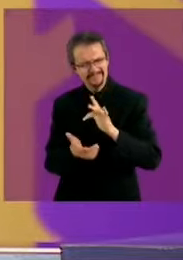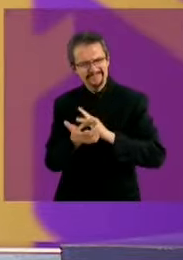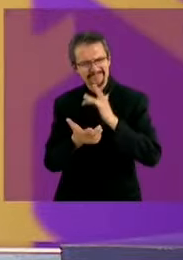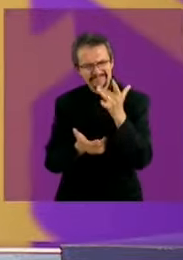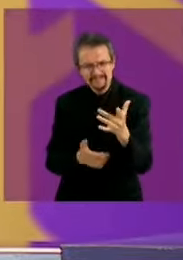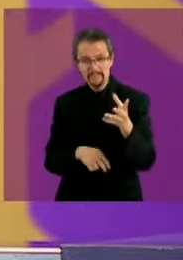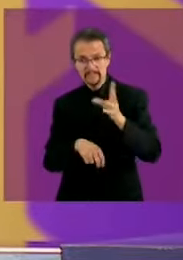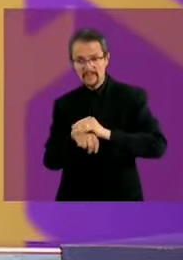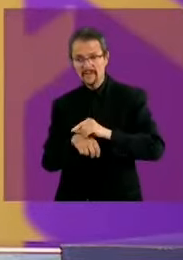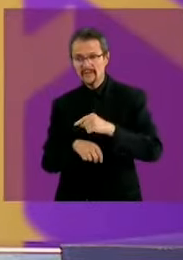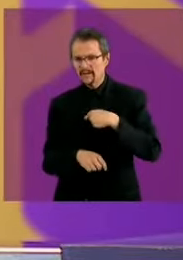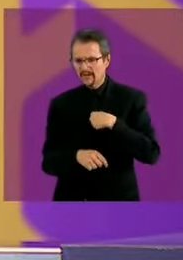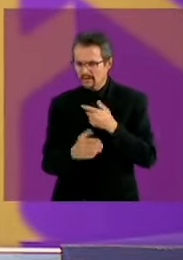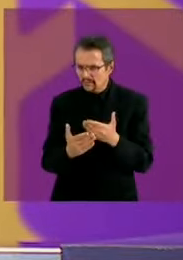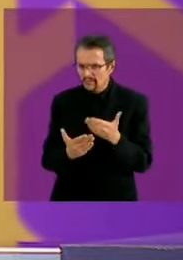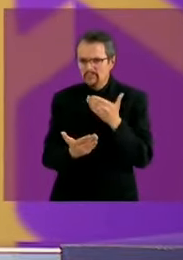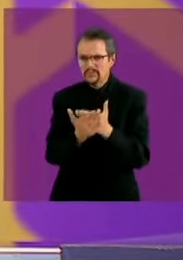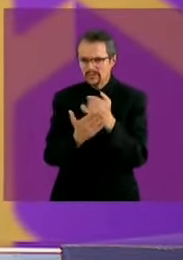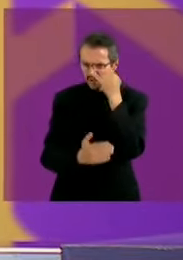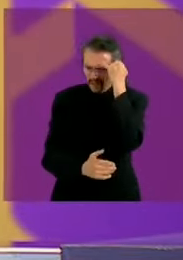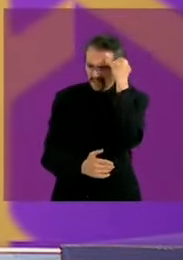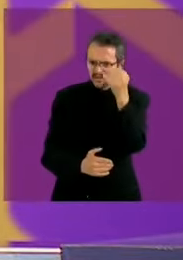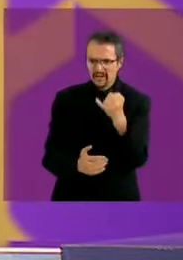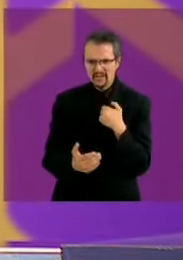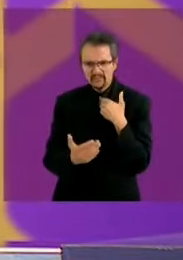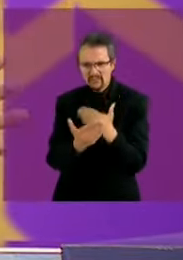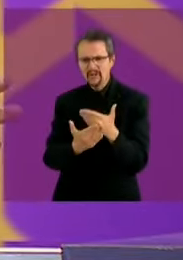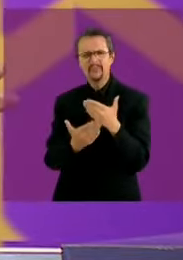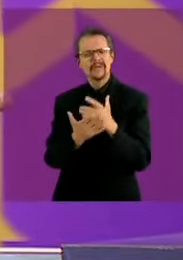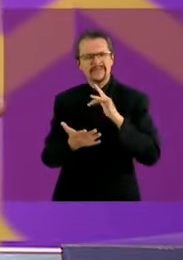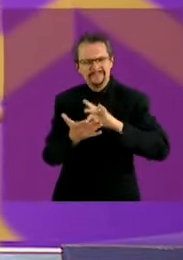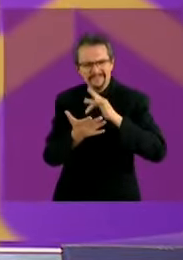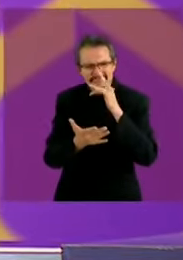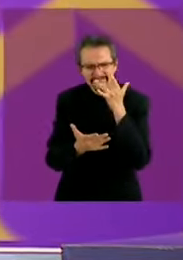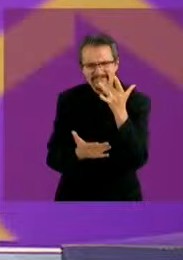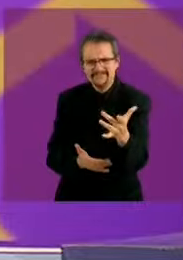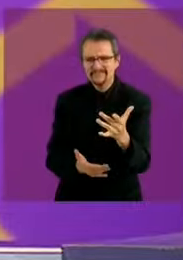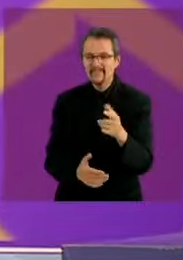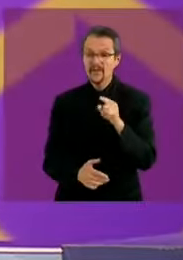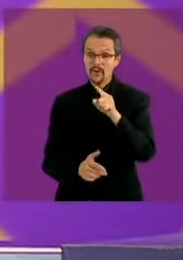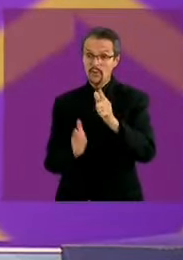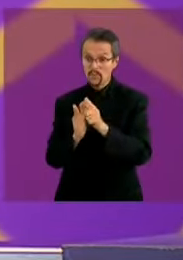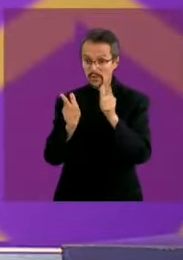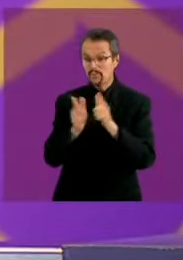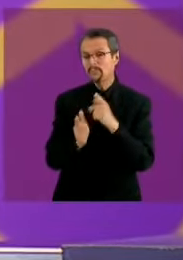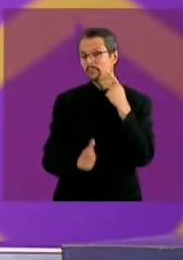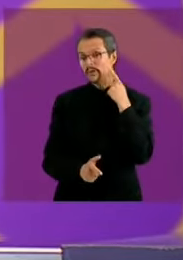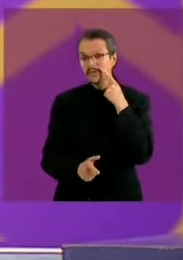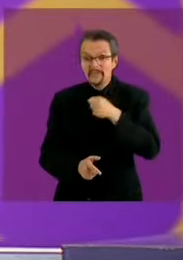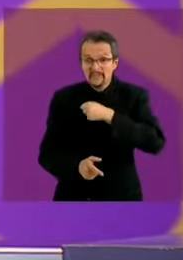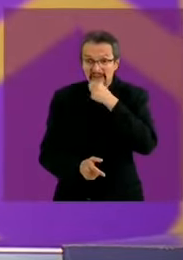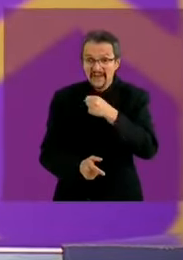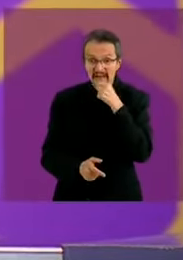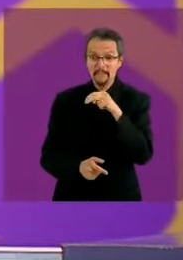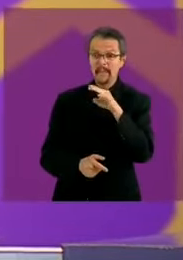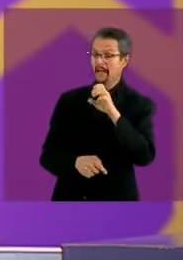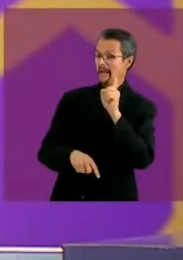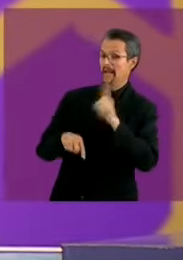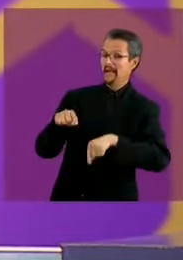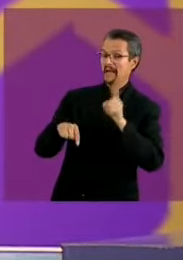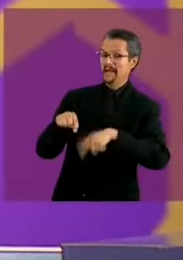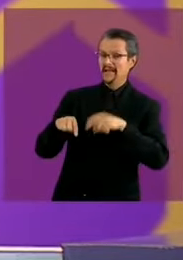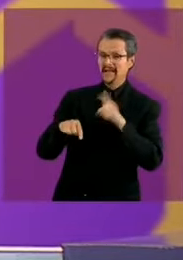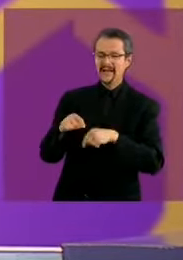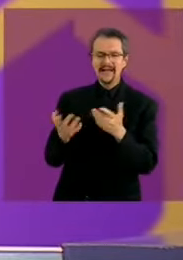aquí para presentar ideas, causas y propuestas gracias porque aunque la vieja política hizo de todo para que Movimiento Ciudadano no estuviera en la boleta presidencial